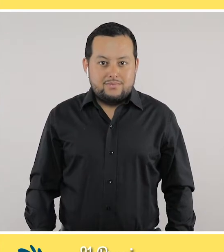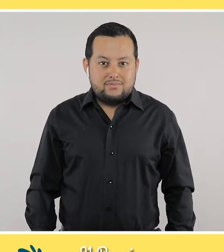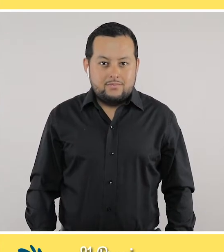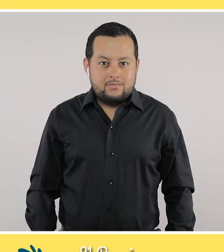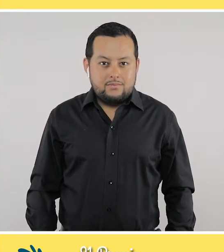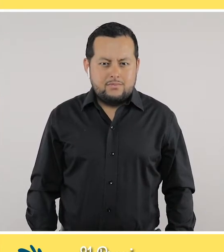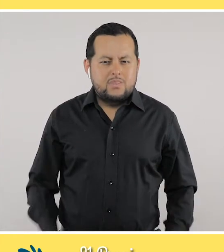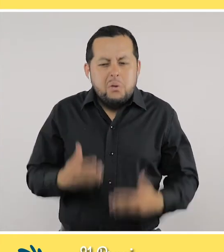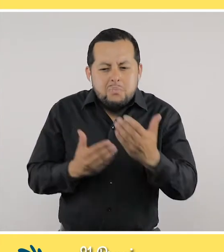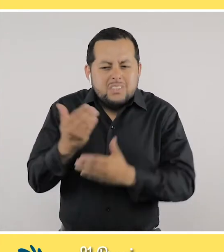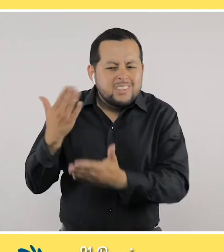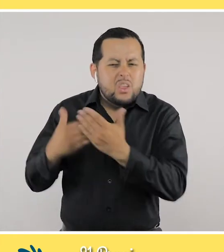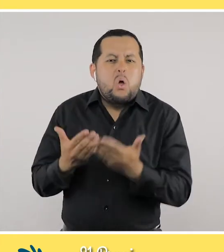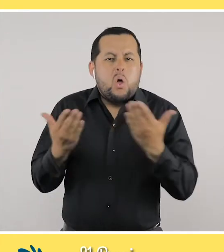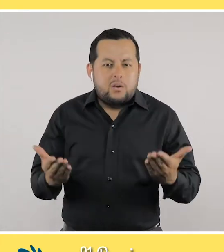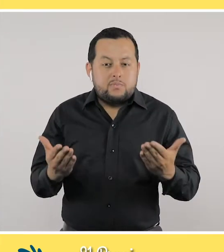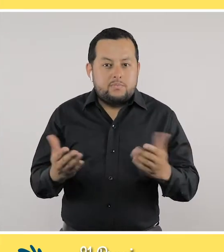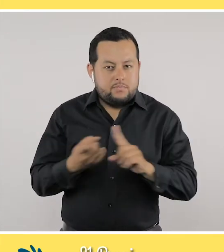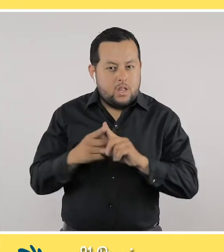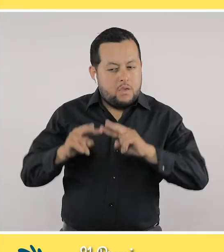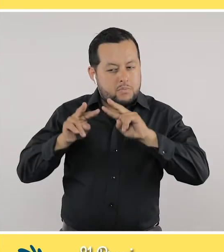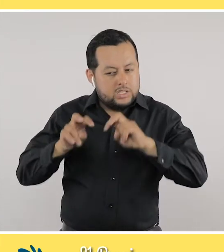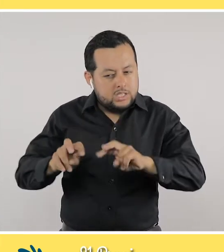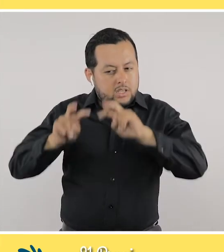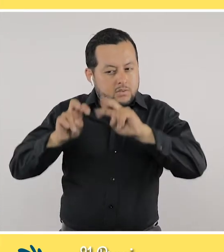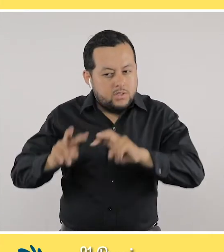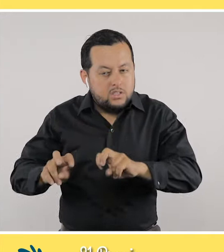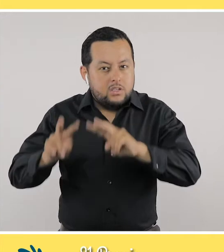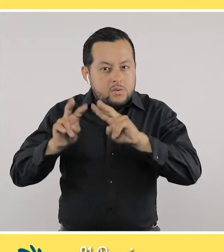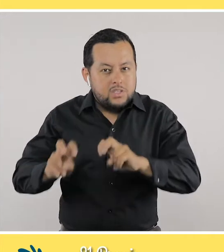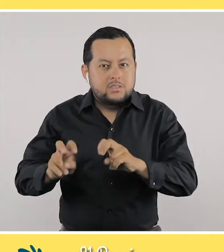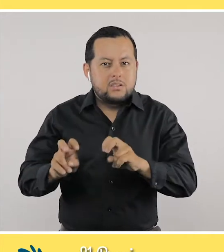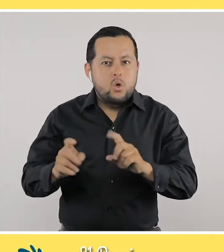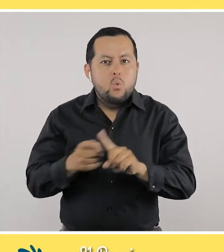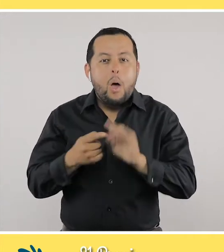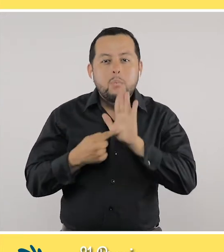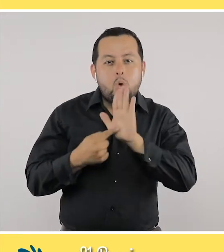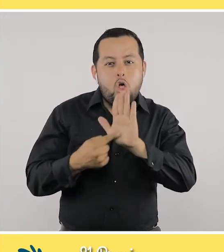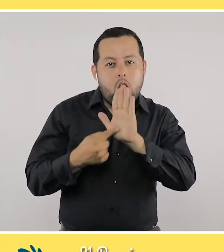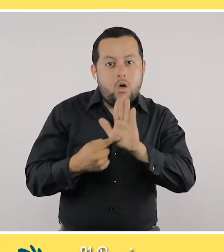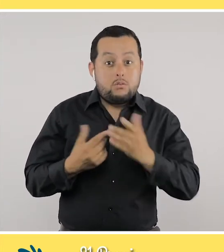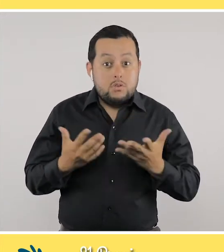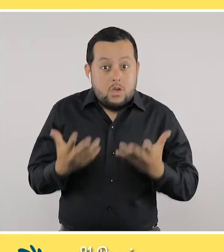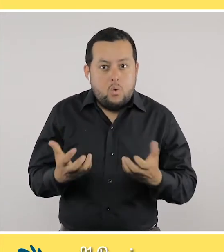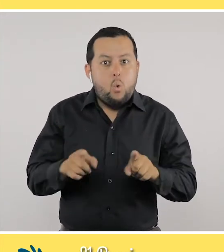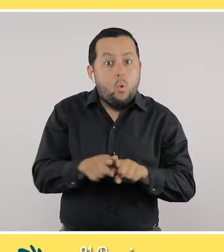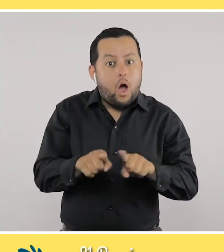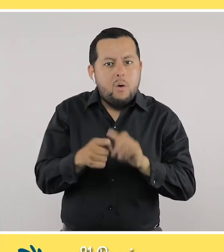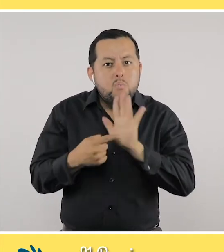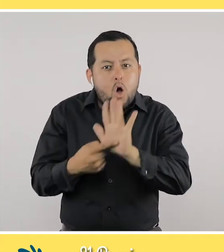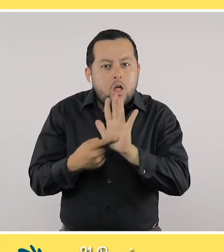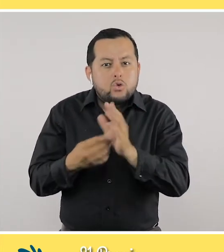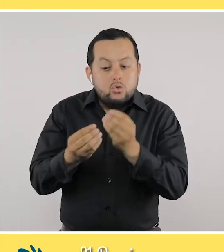¿Qué empezamos a hacer? Empezamos a investigar, empezamos a armar un modelo, porque queremos que eso sea un modelo